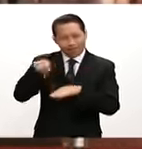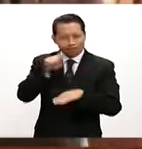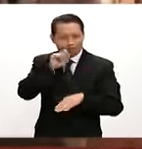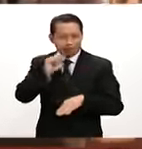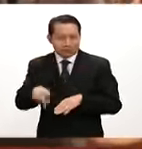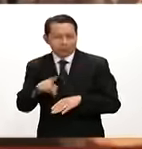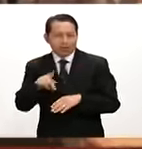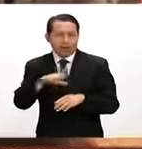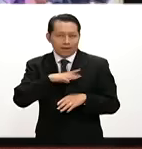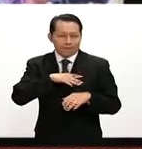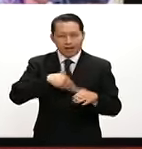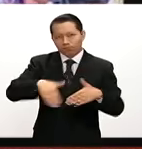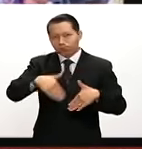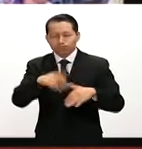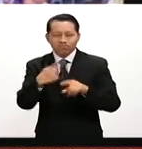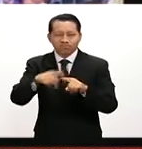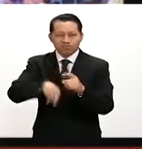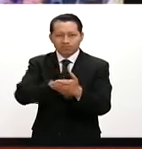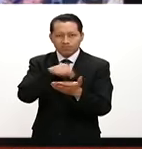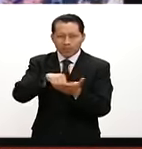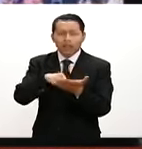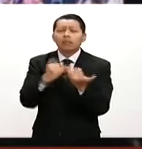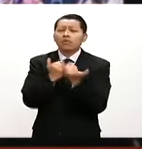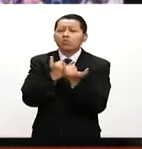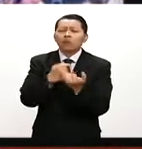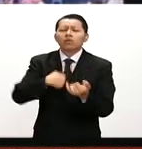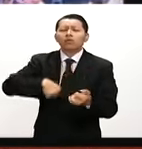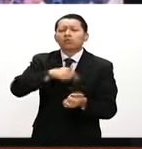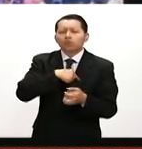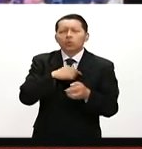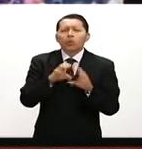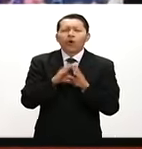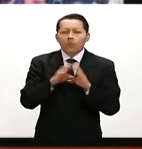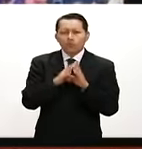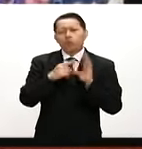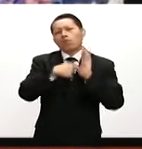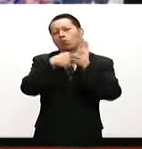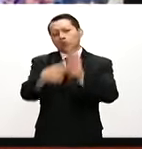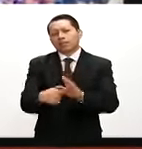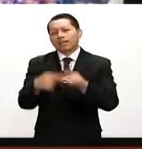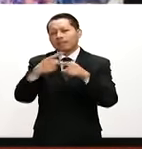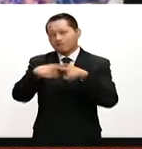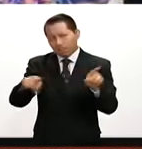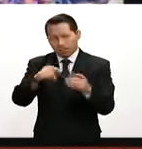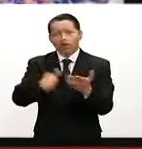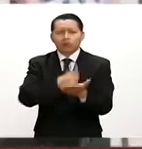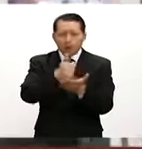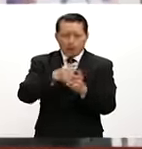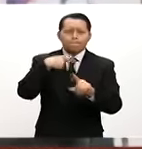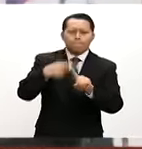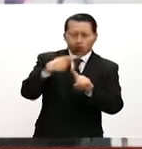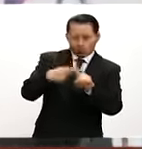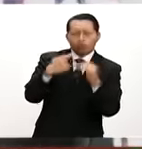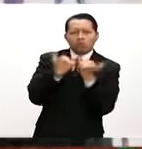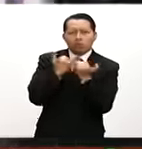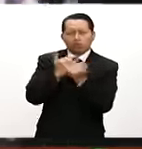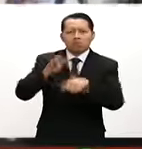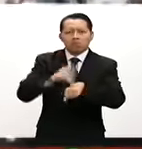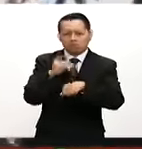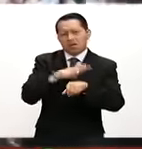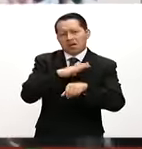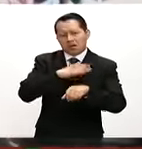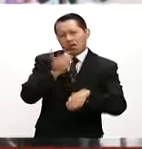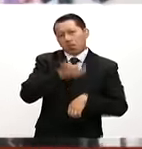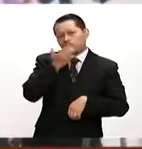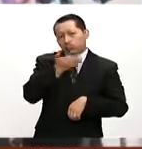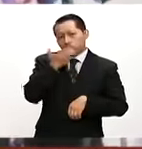pues, de alguna forma a nosotros nos comporta mucho porque, pues, da otra cara en la ciudad, además de la que estamos acostumbrados a que se